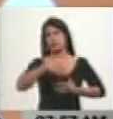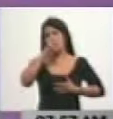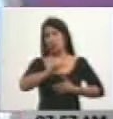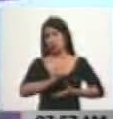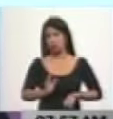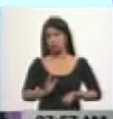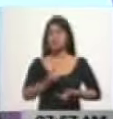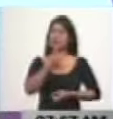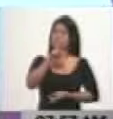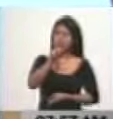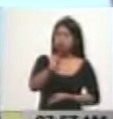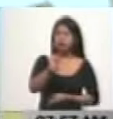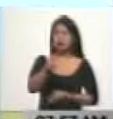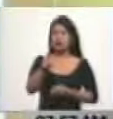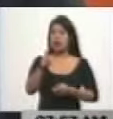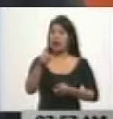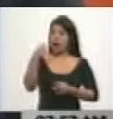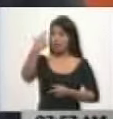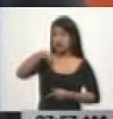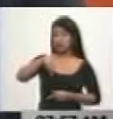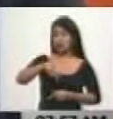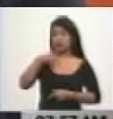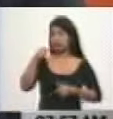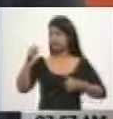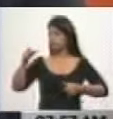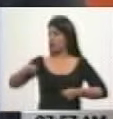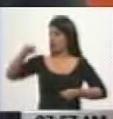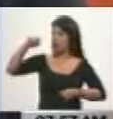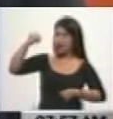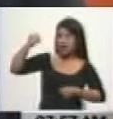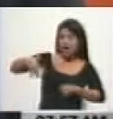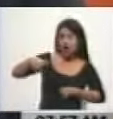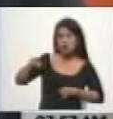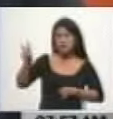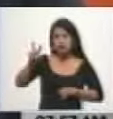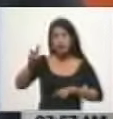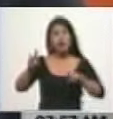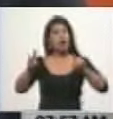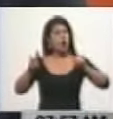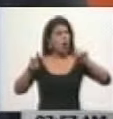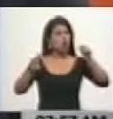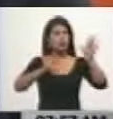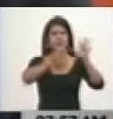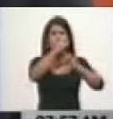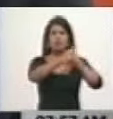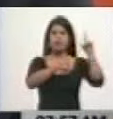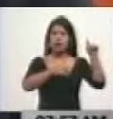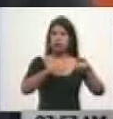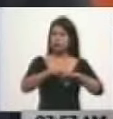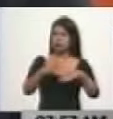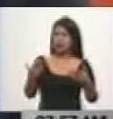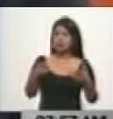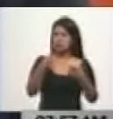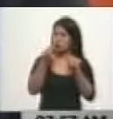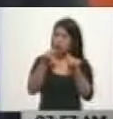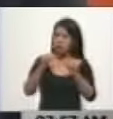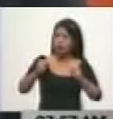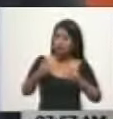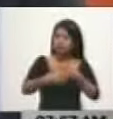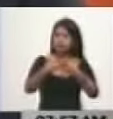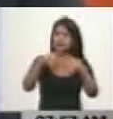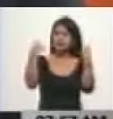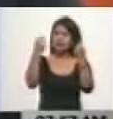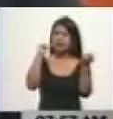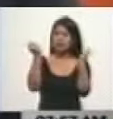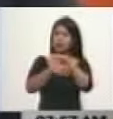digamos, tergiversado los montos reales para poder hacer turismo en nuestro país? Sí, bueno, efectivamente, el